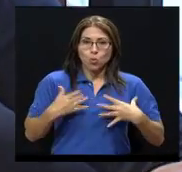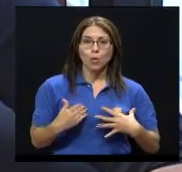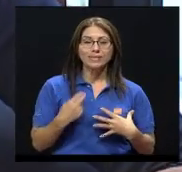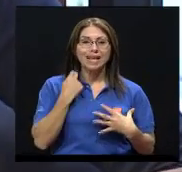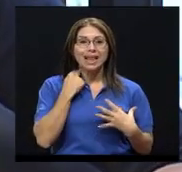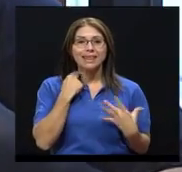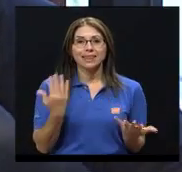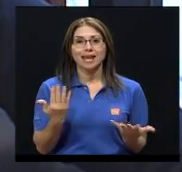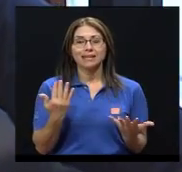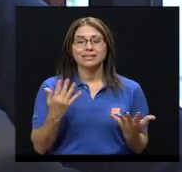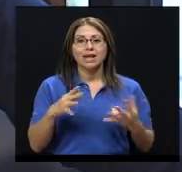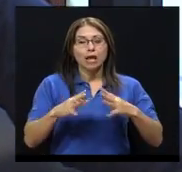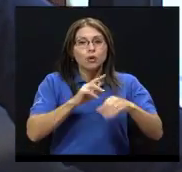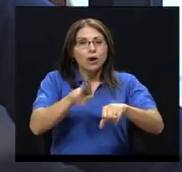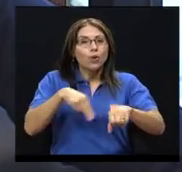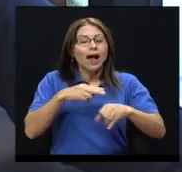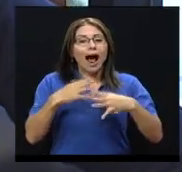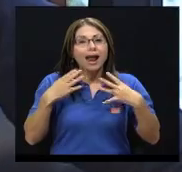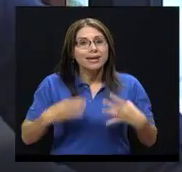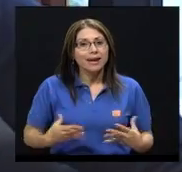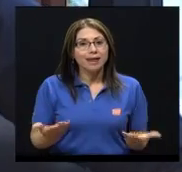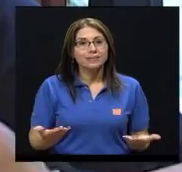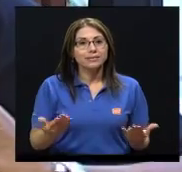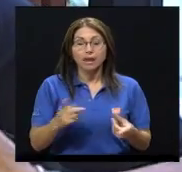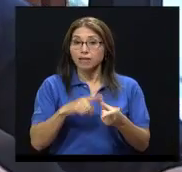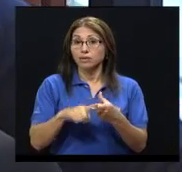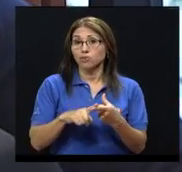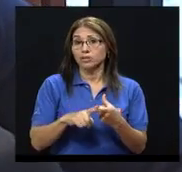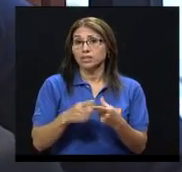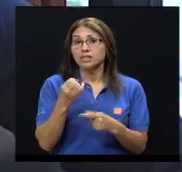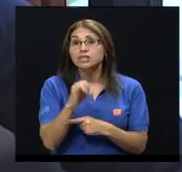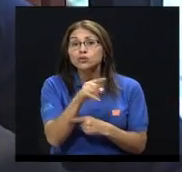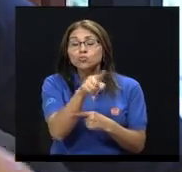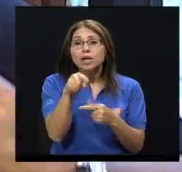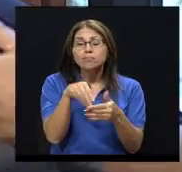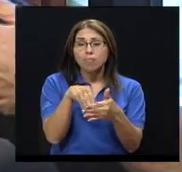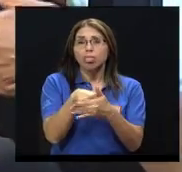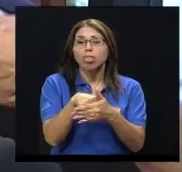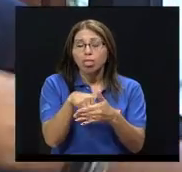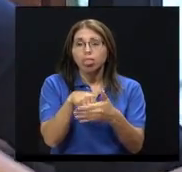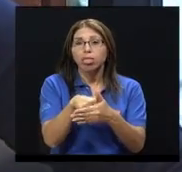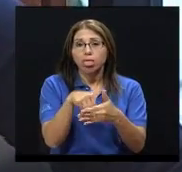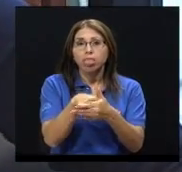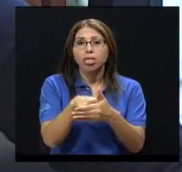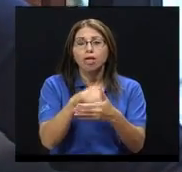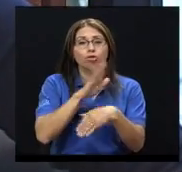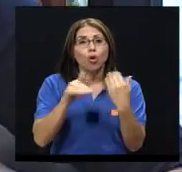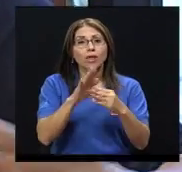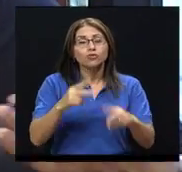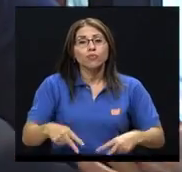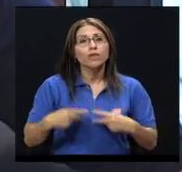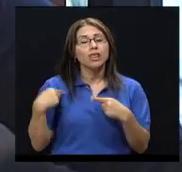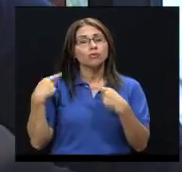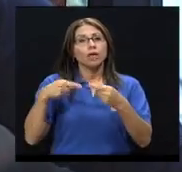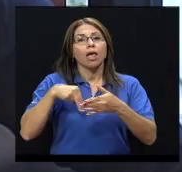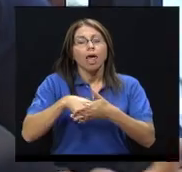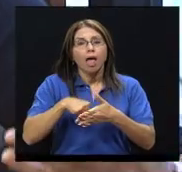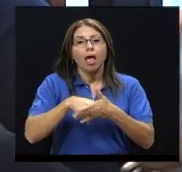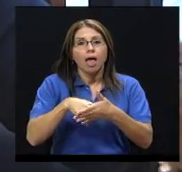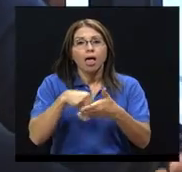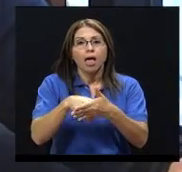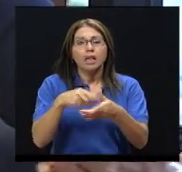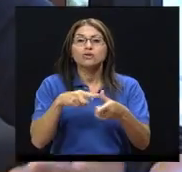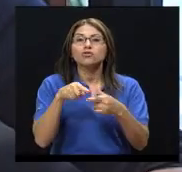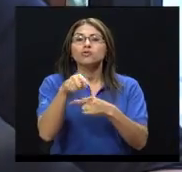en tensiones orgánicas. Entonces, claro, si usted los bloquea y los bloquea a lo largo de toda su vida, usted termina